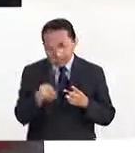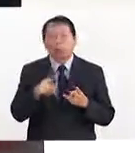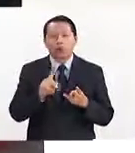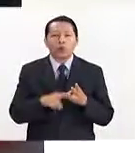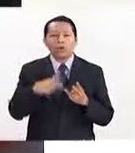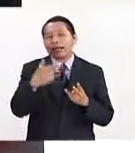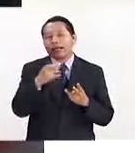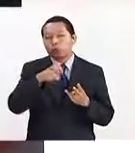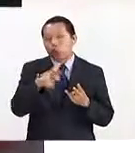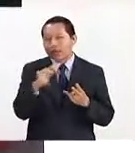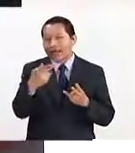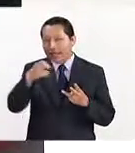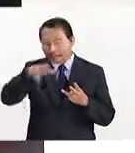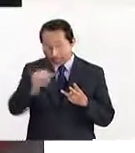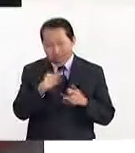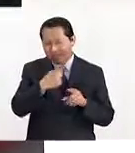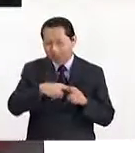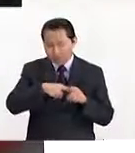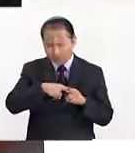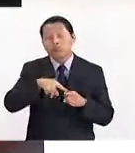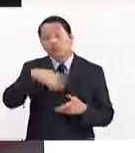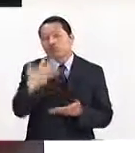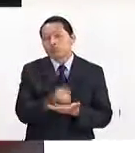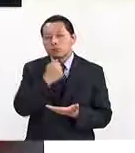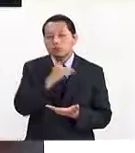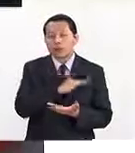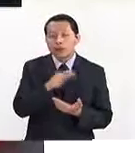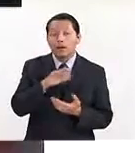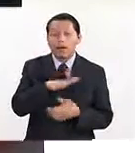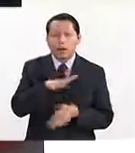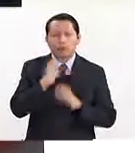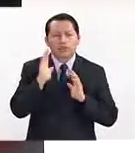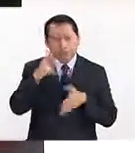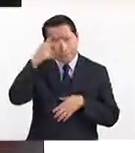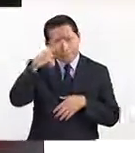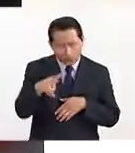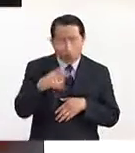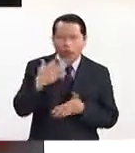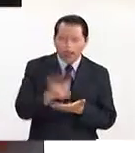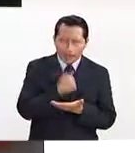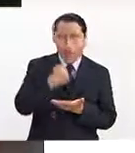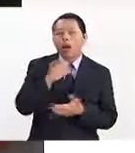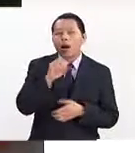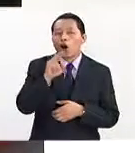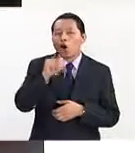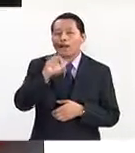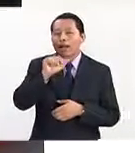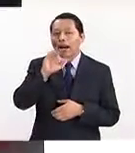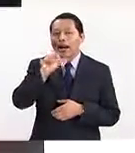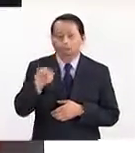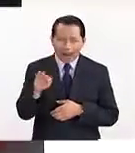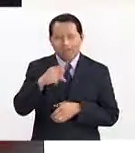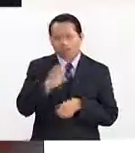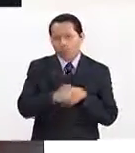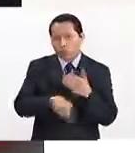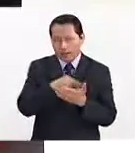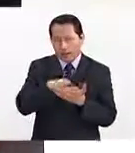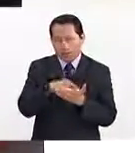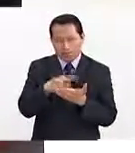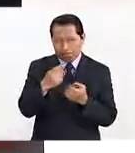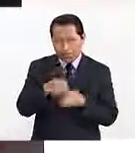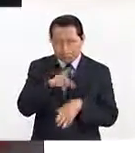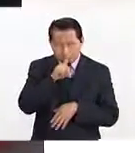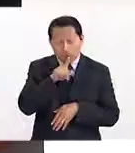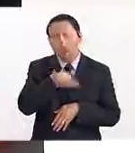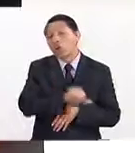y sacaban la victoria. Con esto, México es el primer lugar de la eliminatoria de CONCACAF y no lo va a perder. Hablando de las mismas eliminatorias, nos vamos